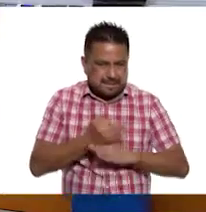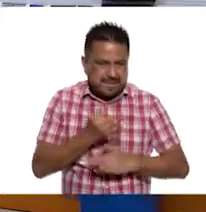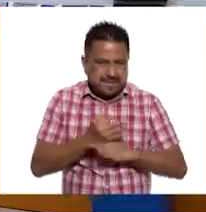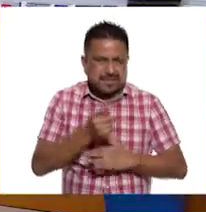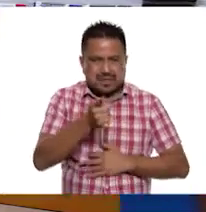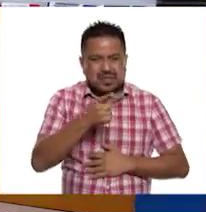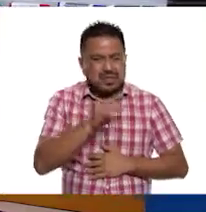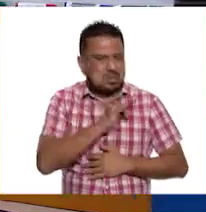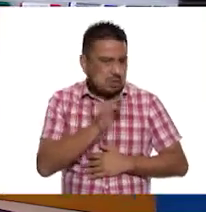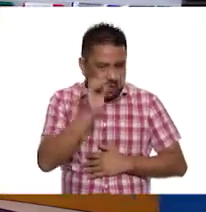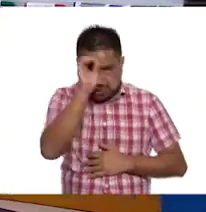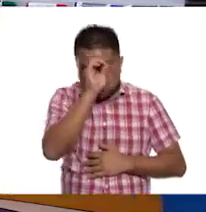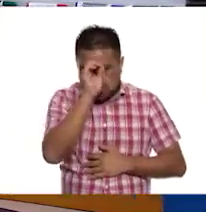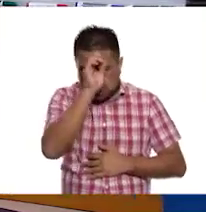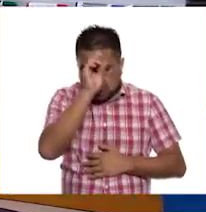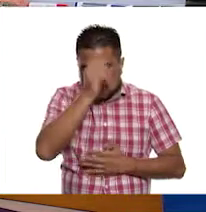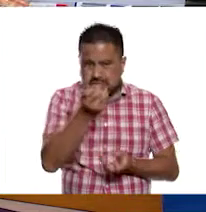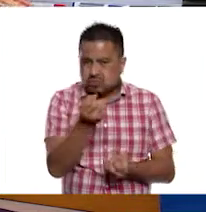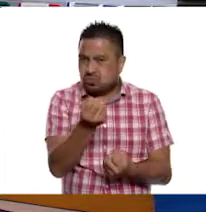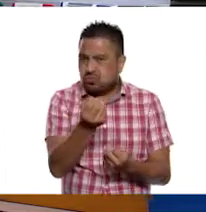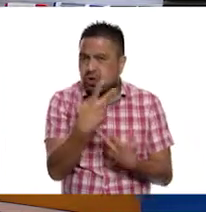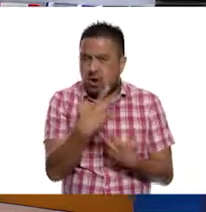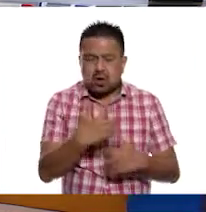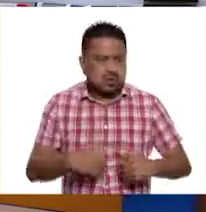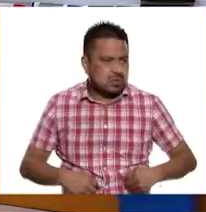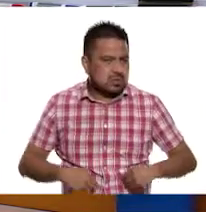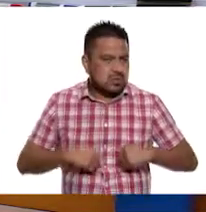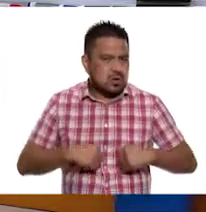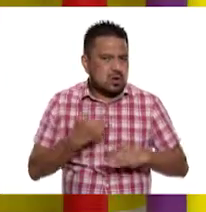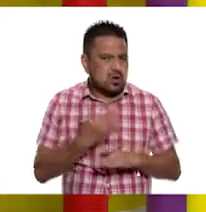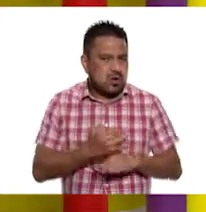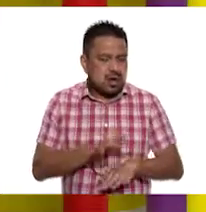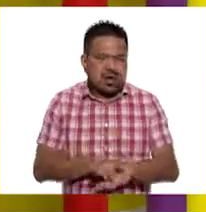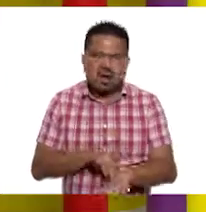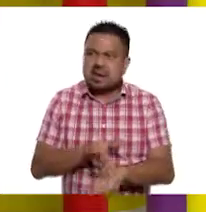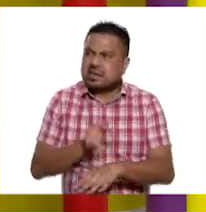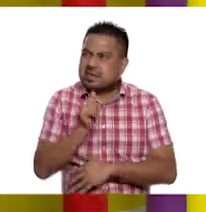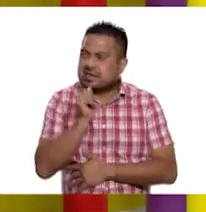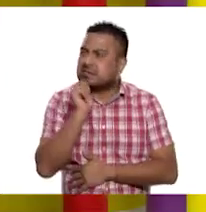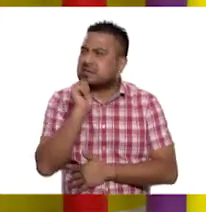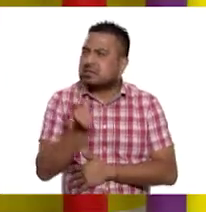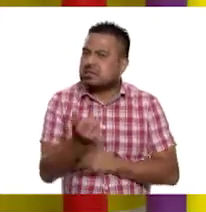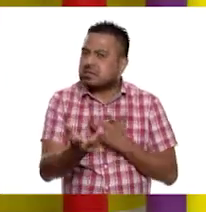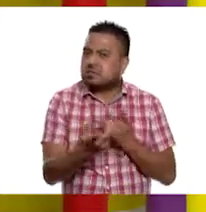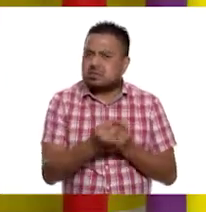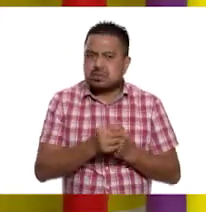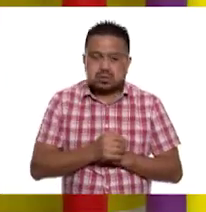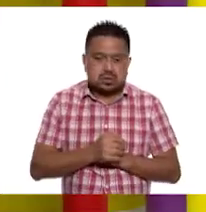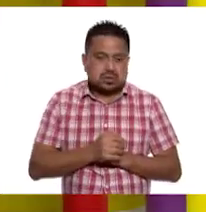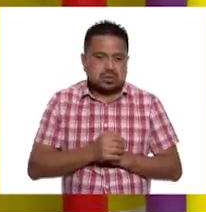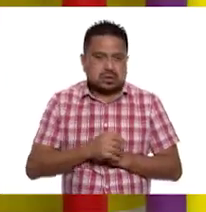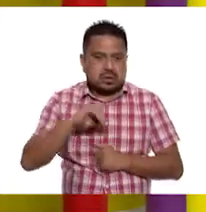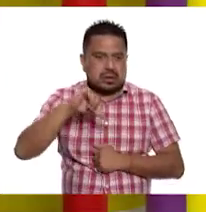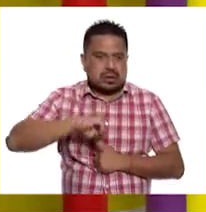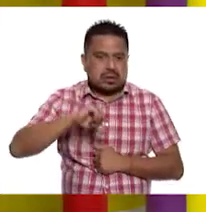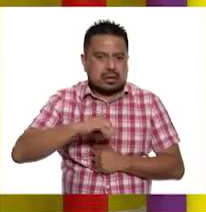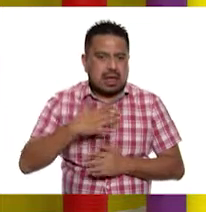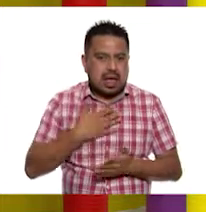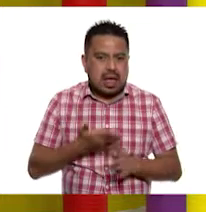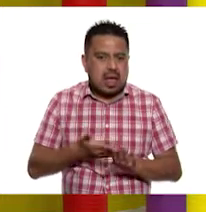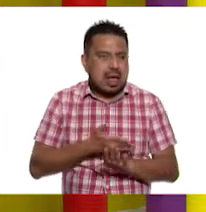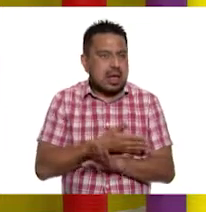tú nos das una opinión de lo que has vivido con nosotros? Bueno, pues yo no venía muy